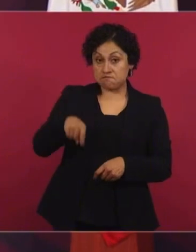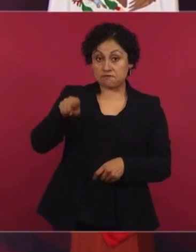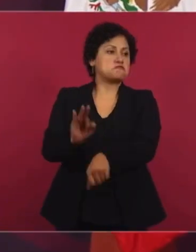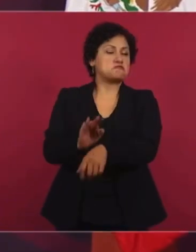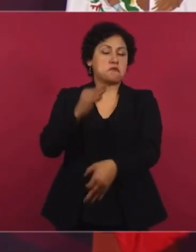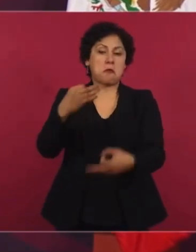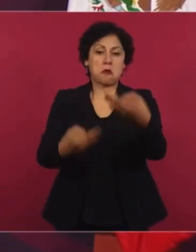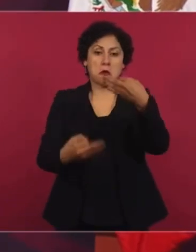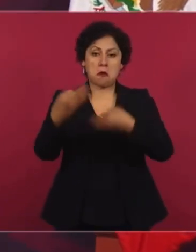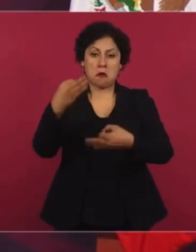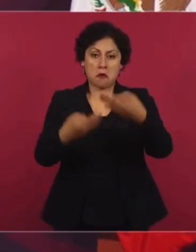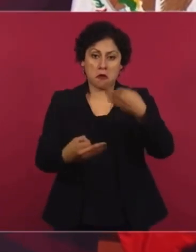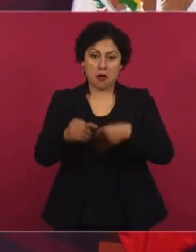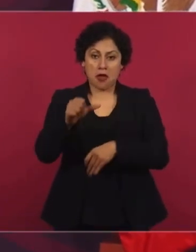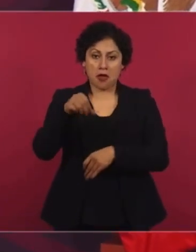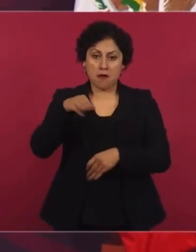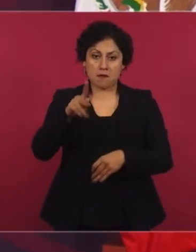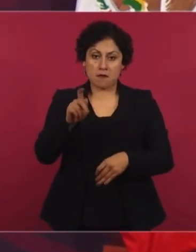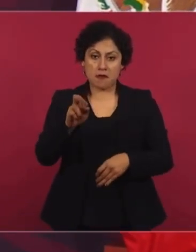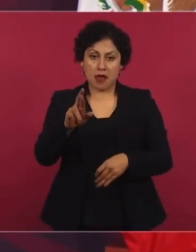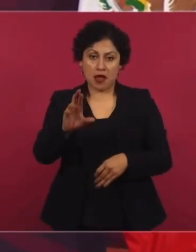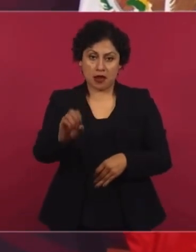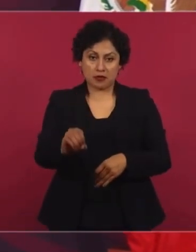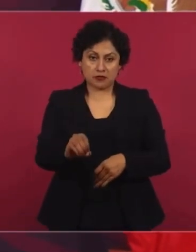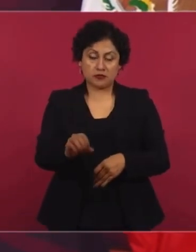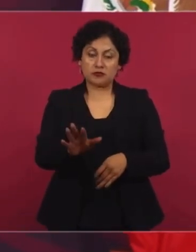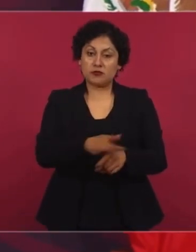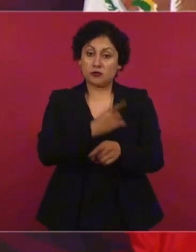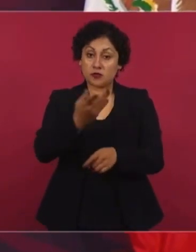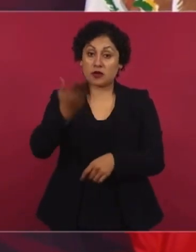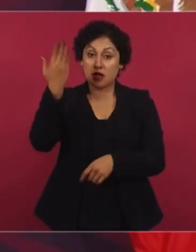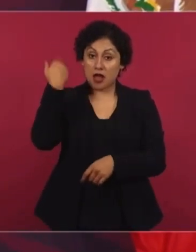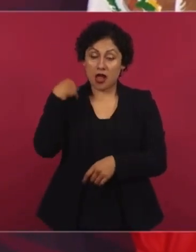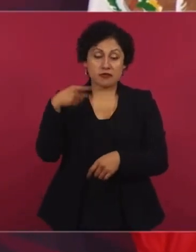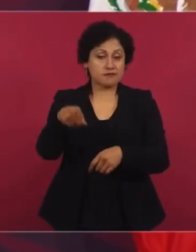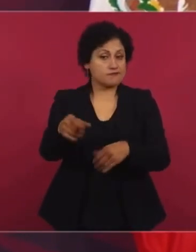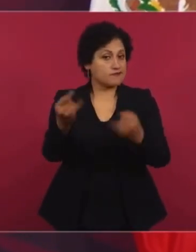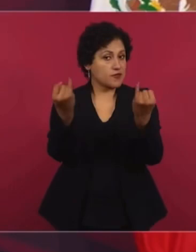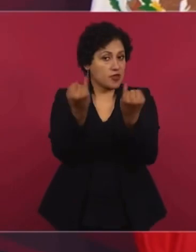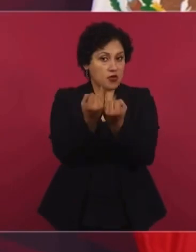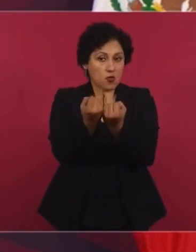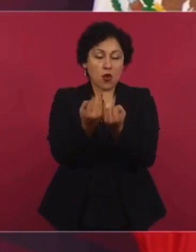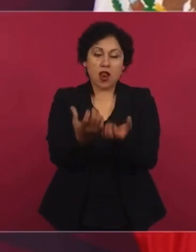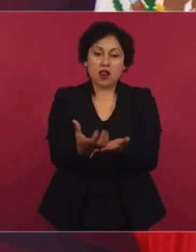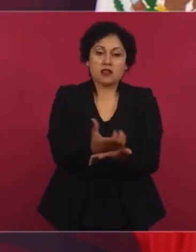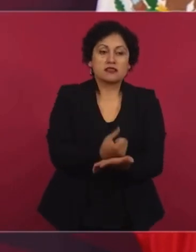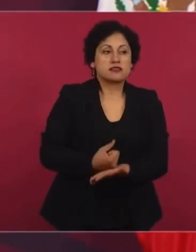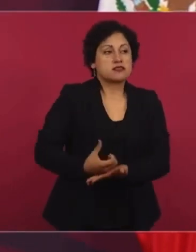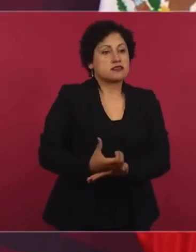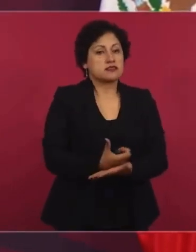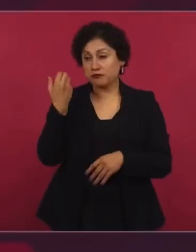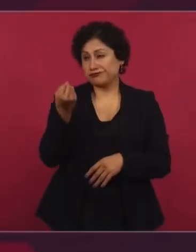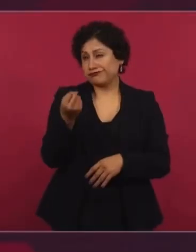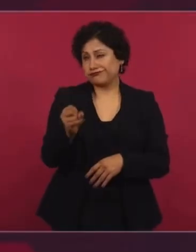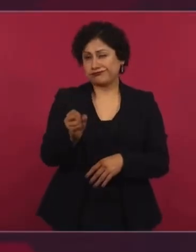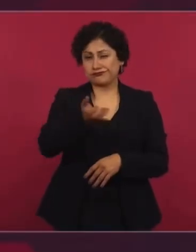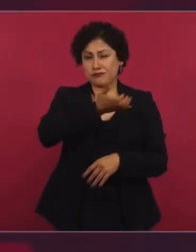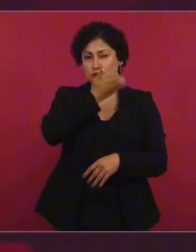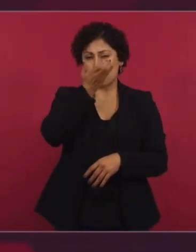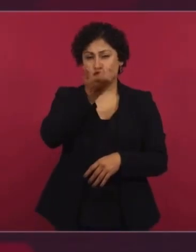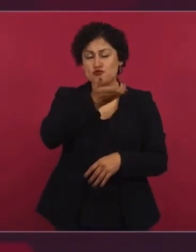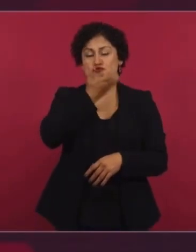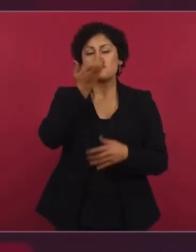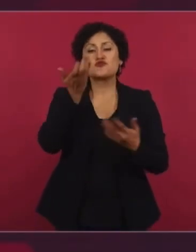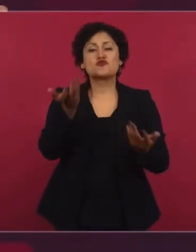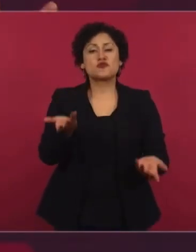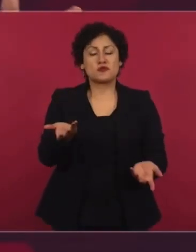negocio, otro botín de que inventaban de que